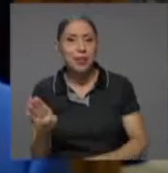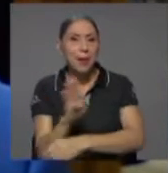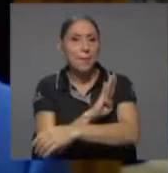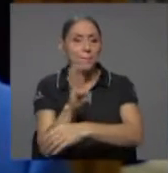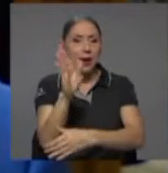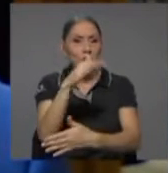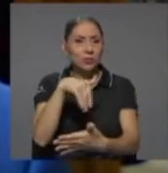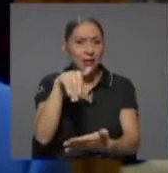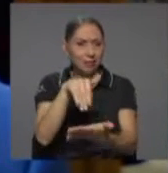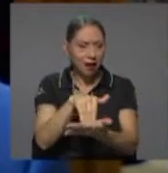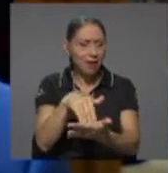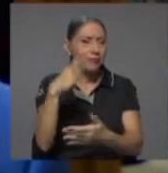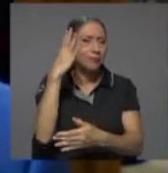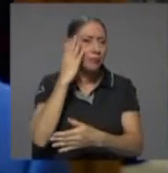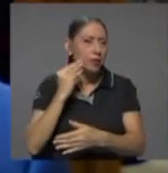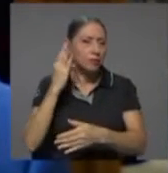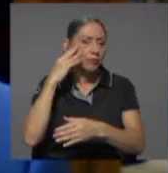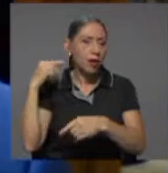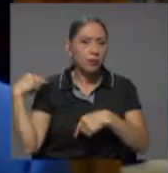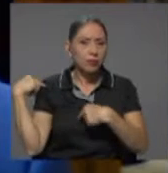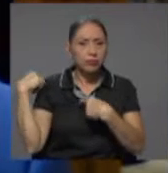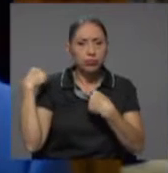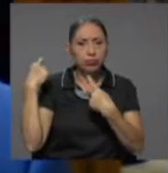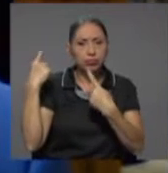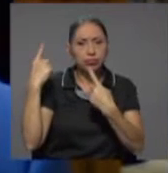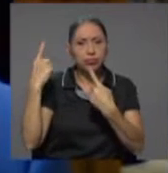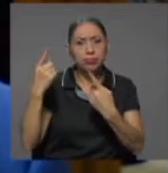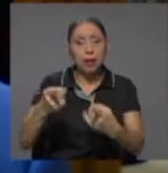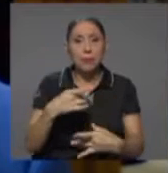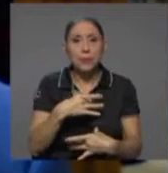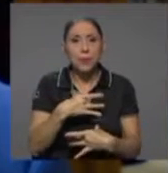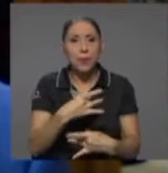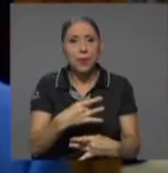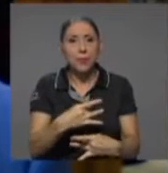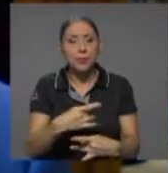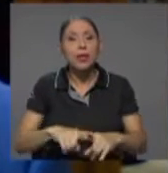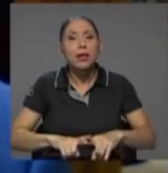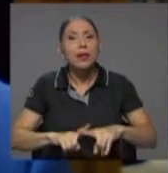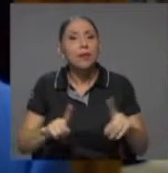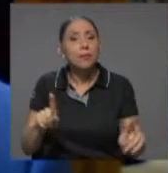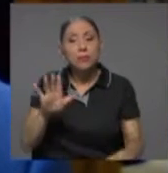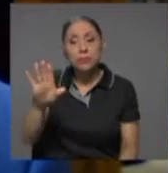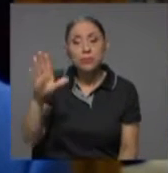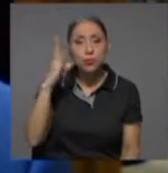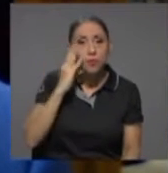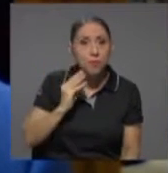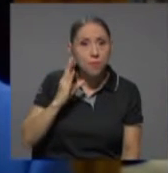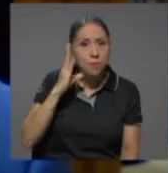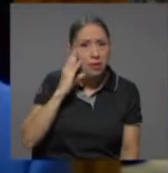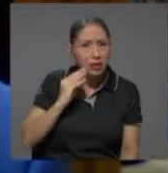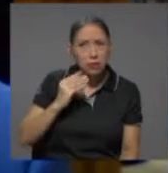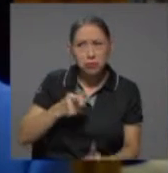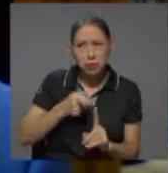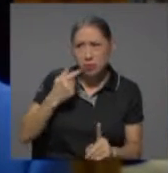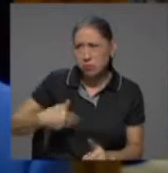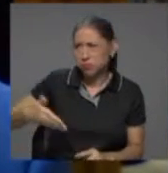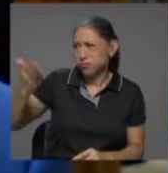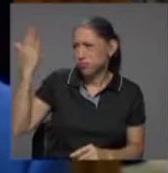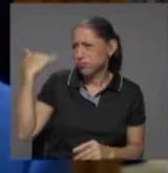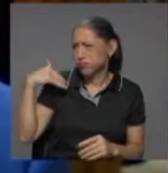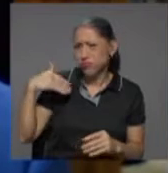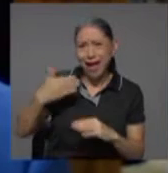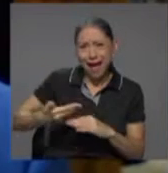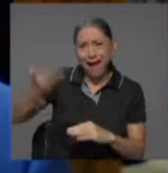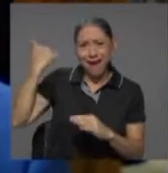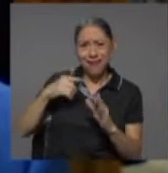una trayectoria muy interesante, pero su trayectoria incluso predata a 1950. Uno